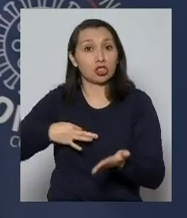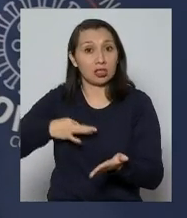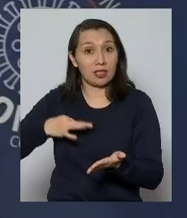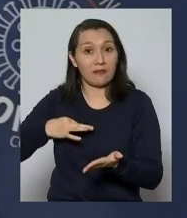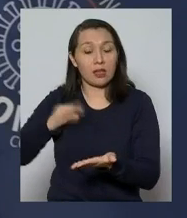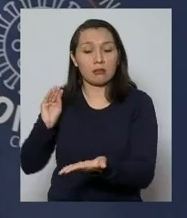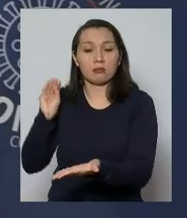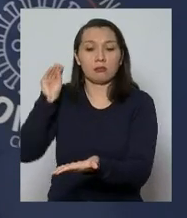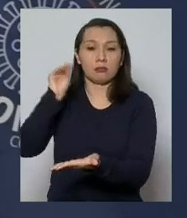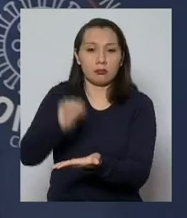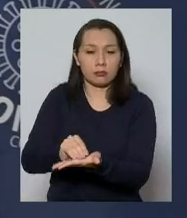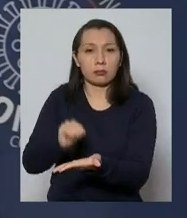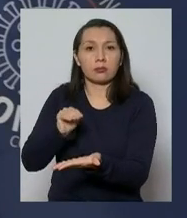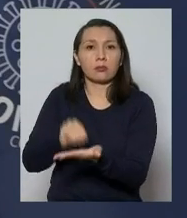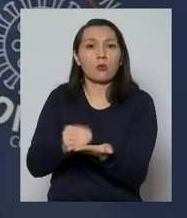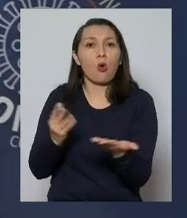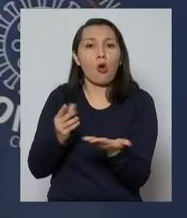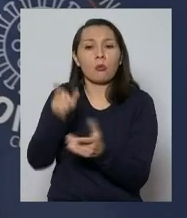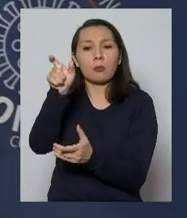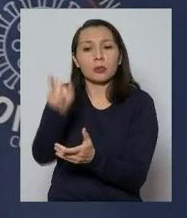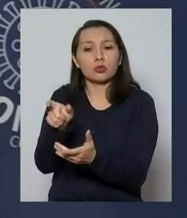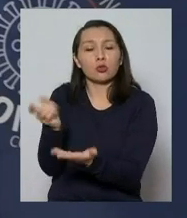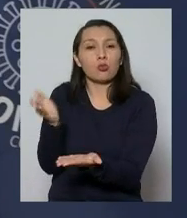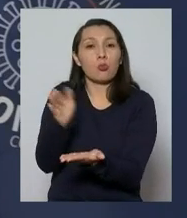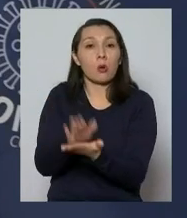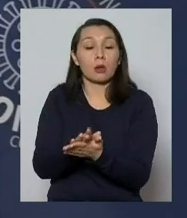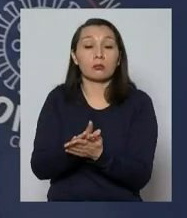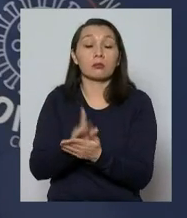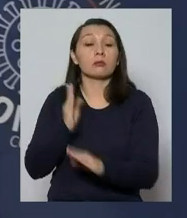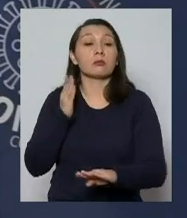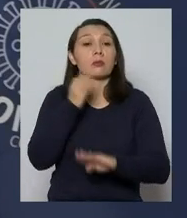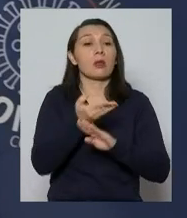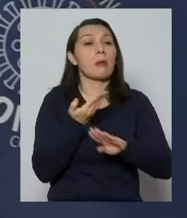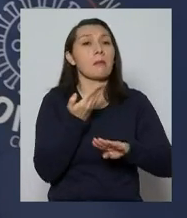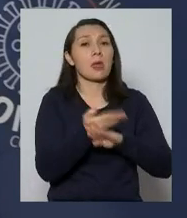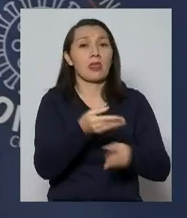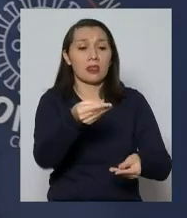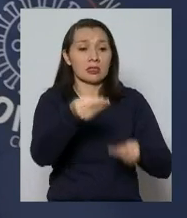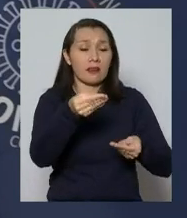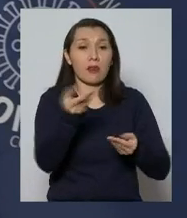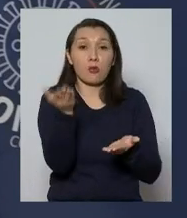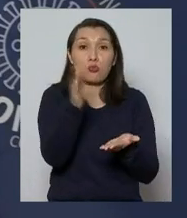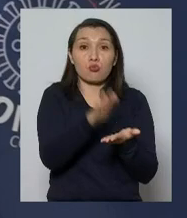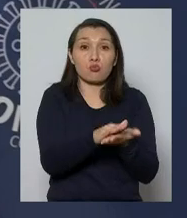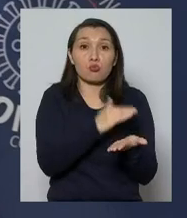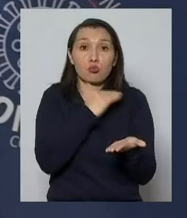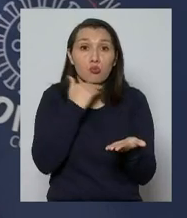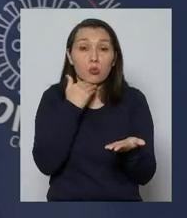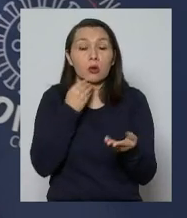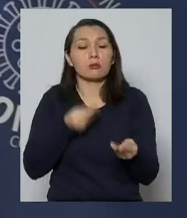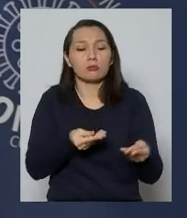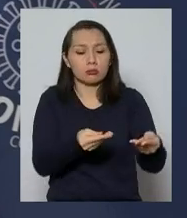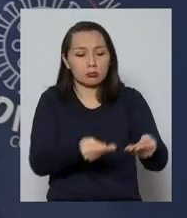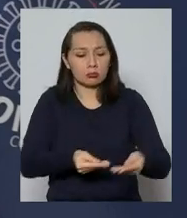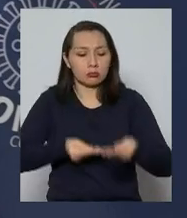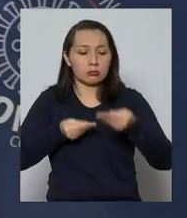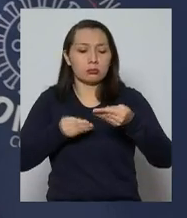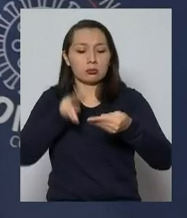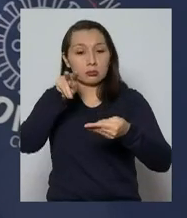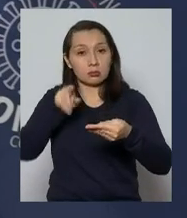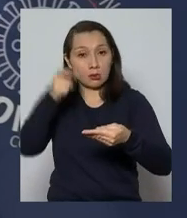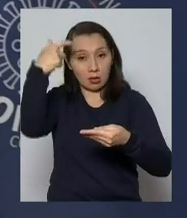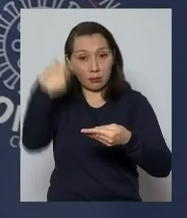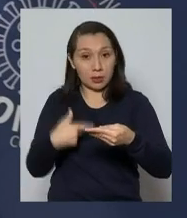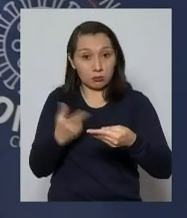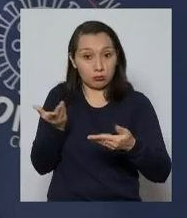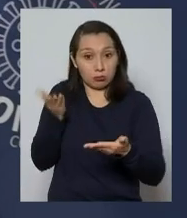para inscribir defunciones una persona va pide un certificado de función se le entregan pero esa persona